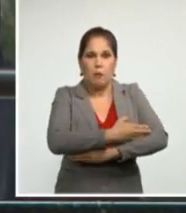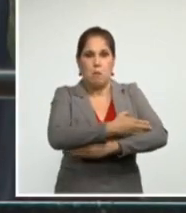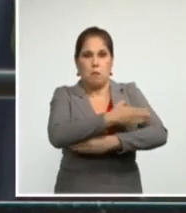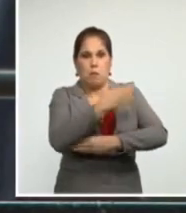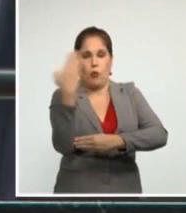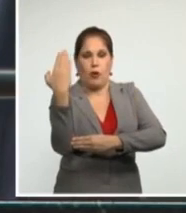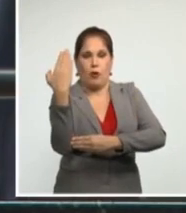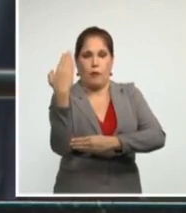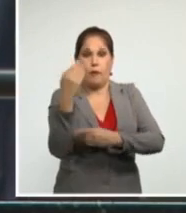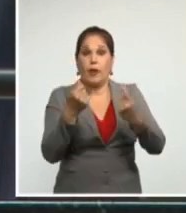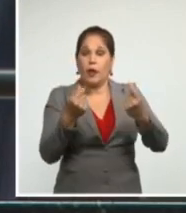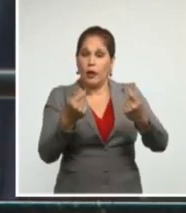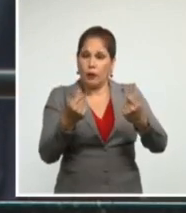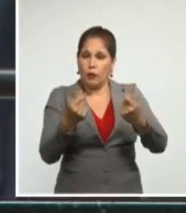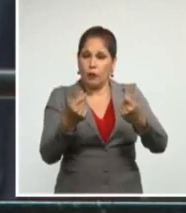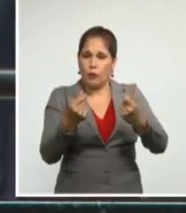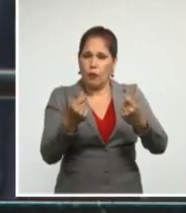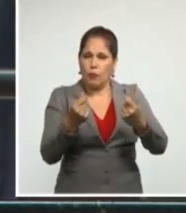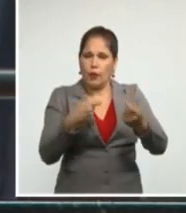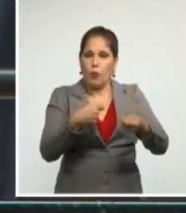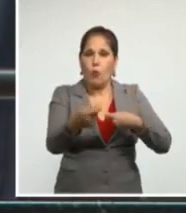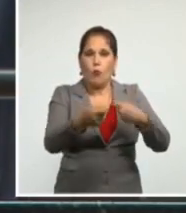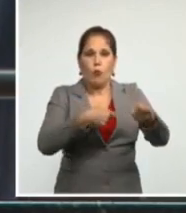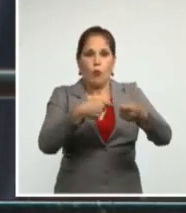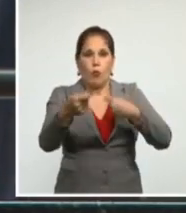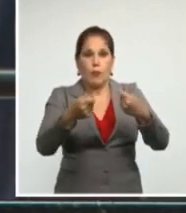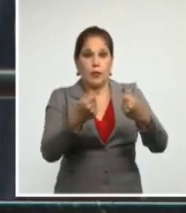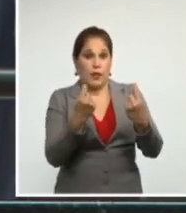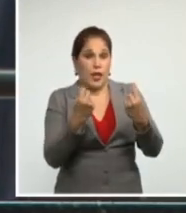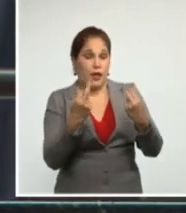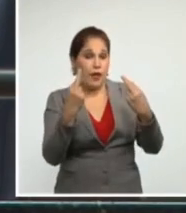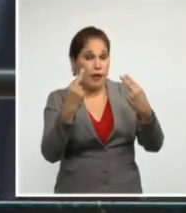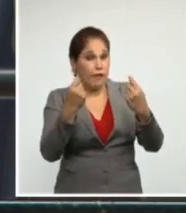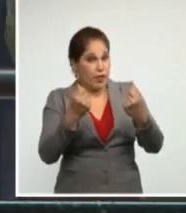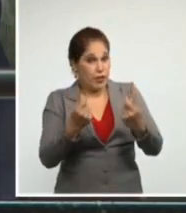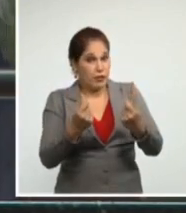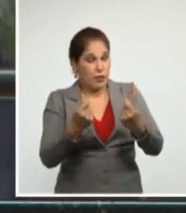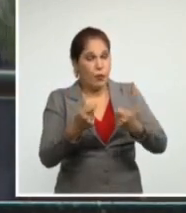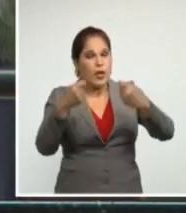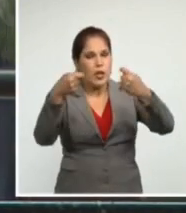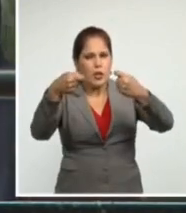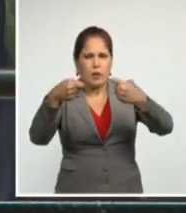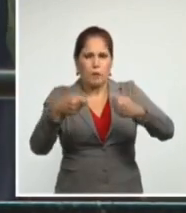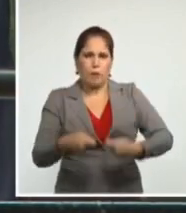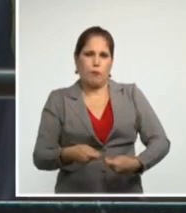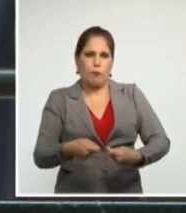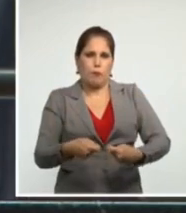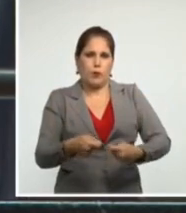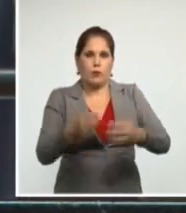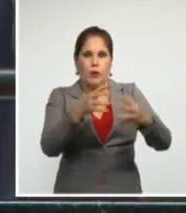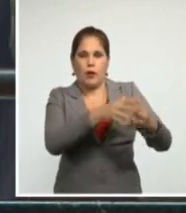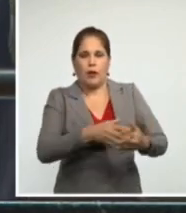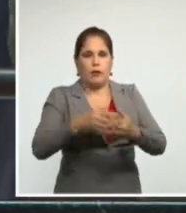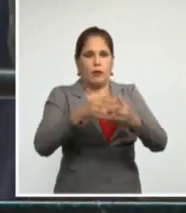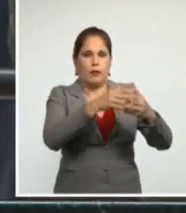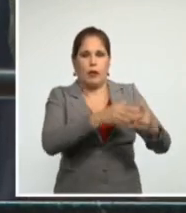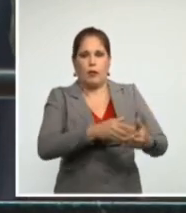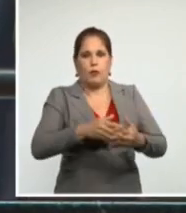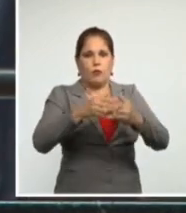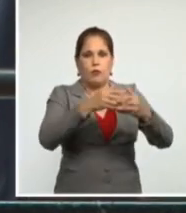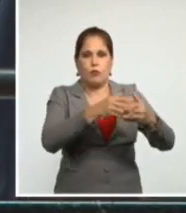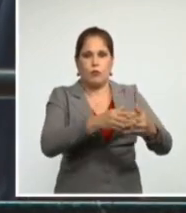bloqueo económico comercial y financiero impuesto por los Estados Unidos de América